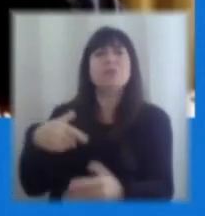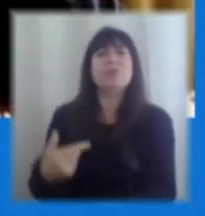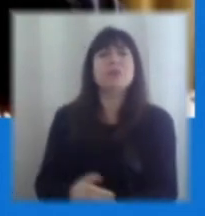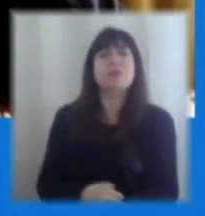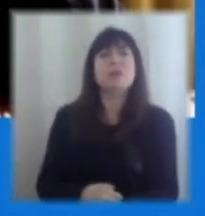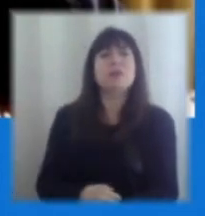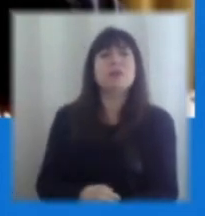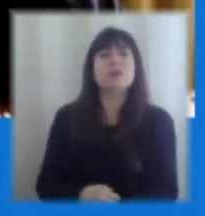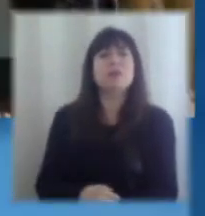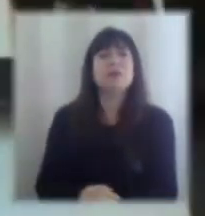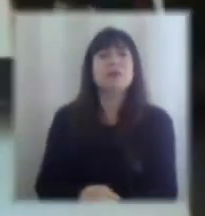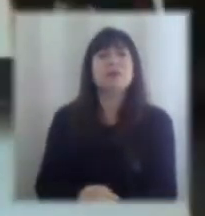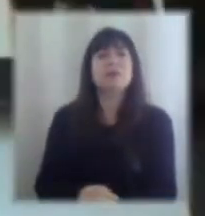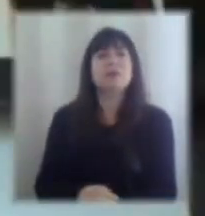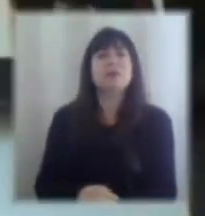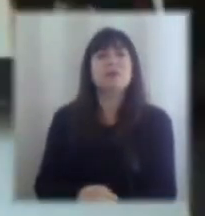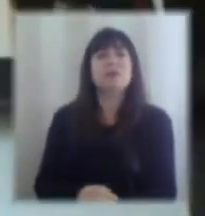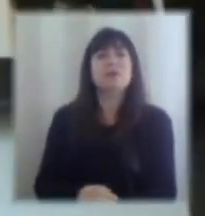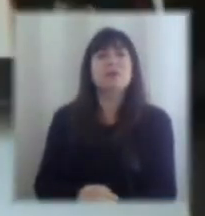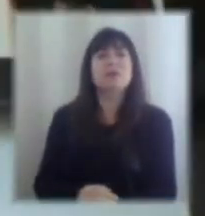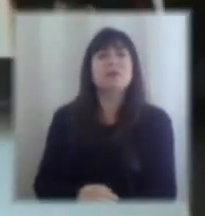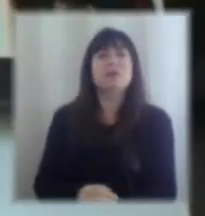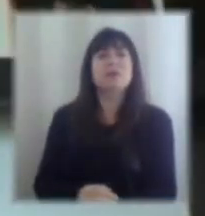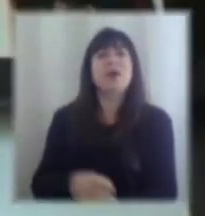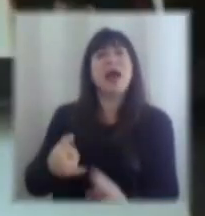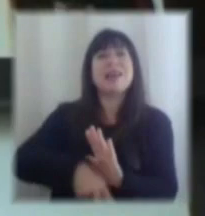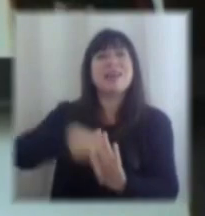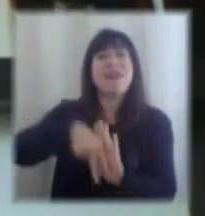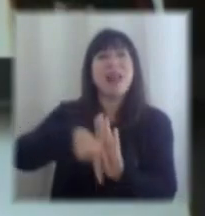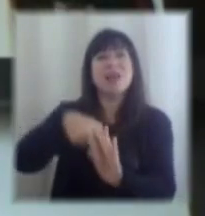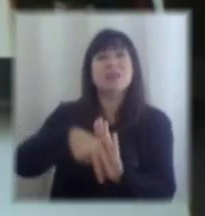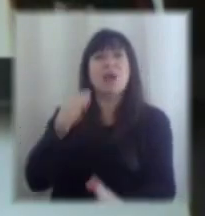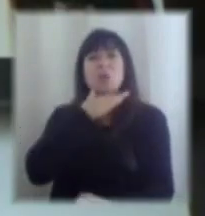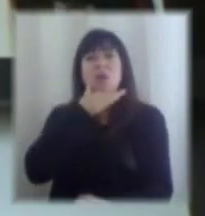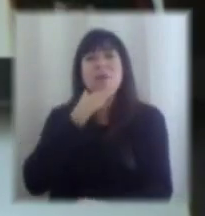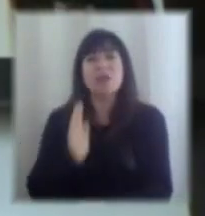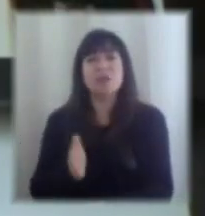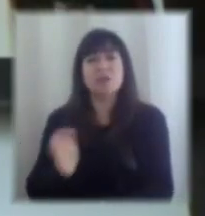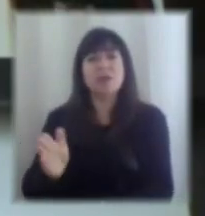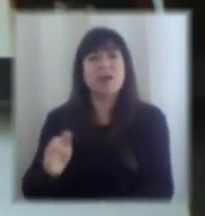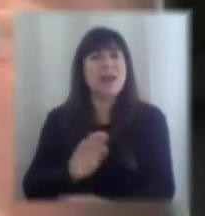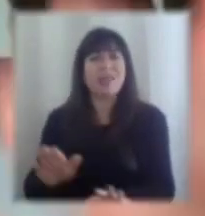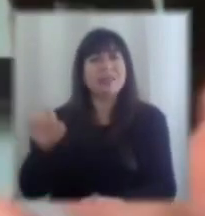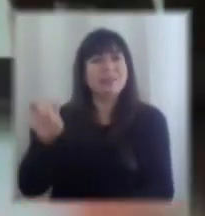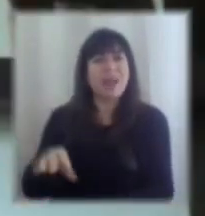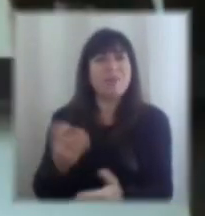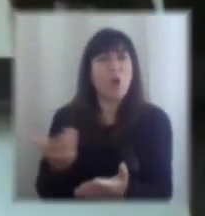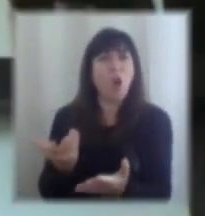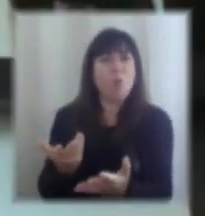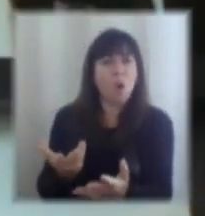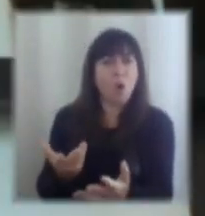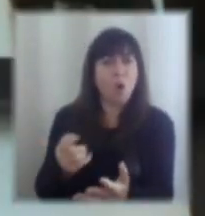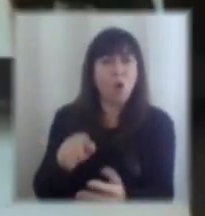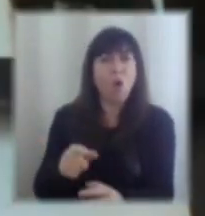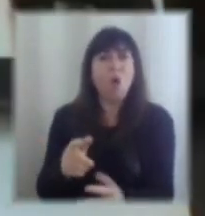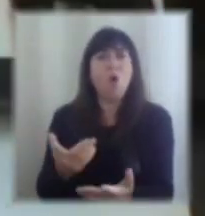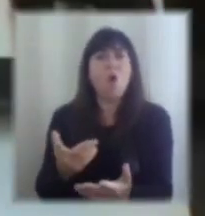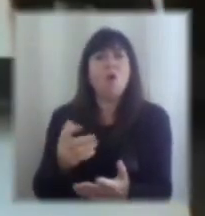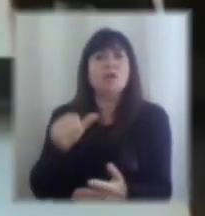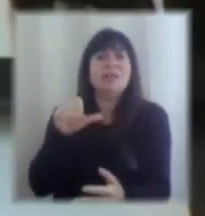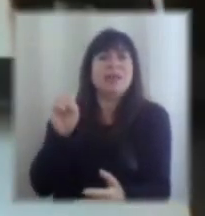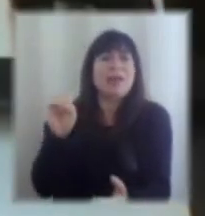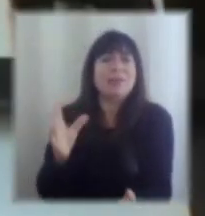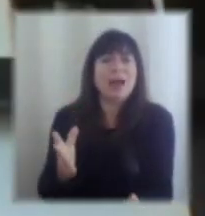de que los niveles de endeudamiento sostenible nadie sabe cuáles son, o sea, en algún momento sí que era 60, hoy día es